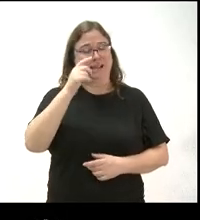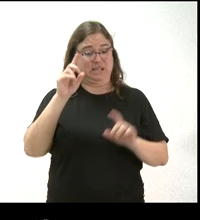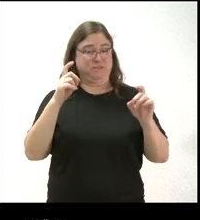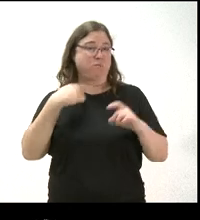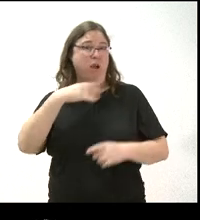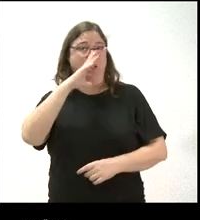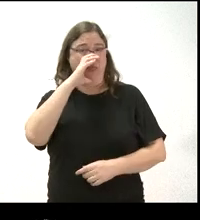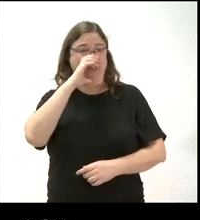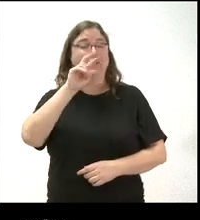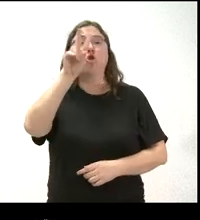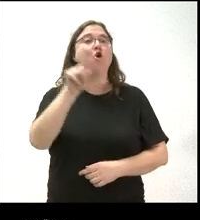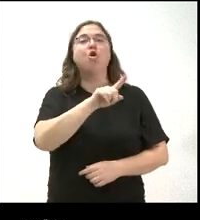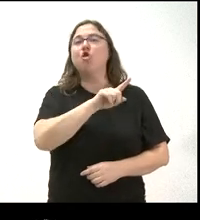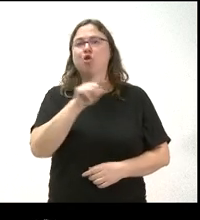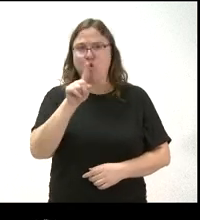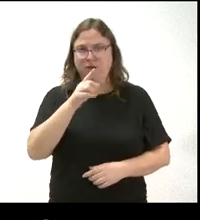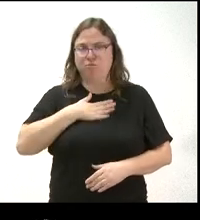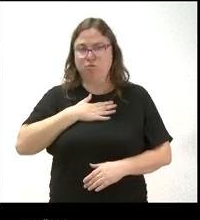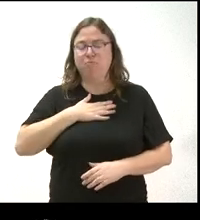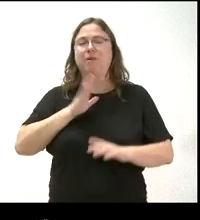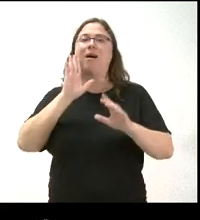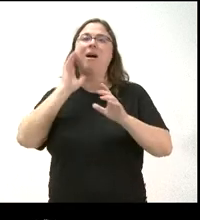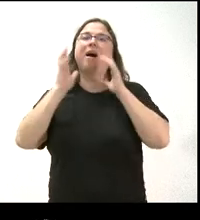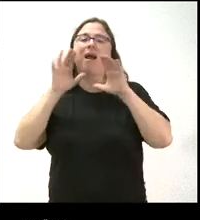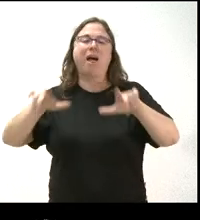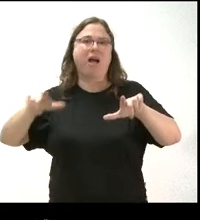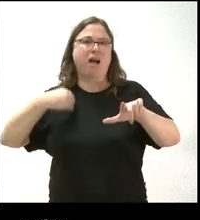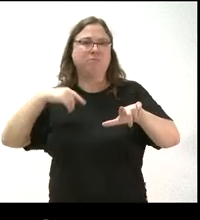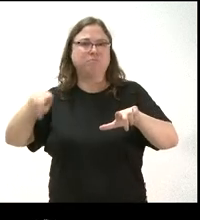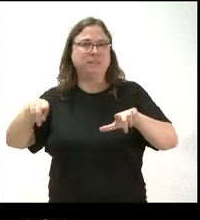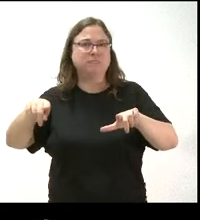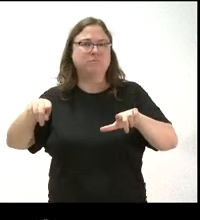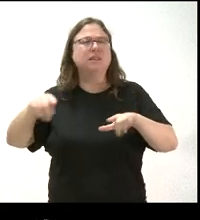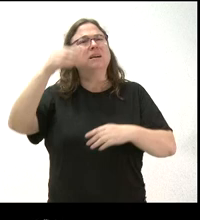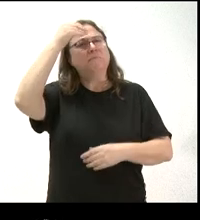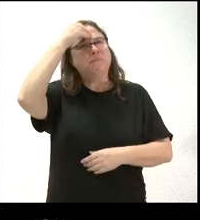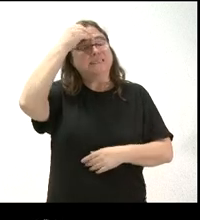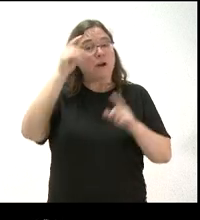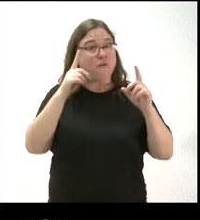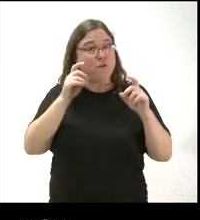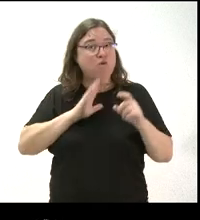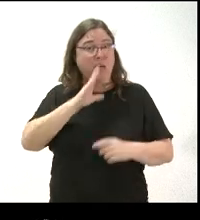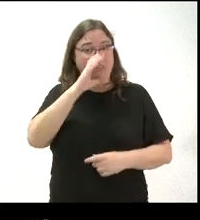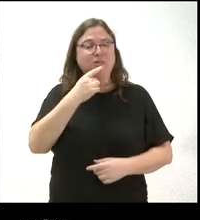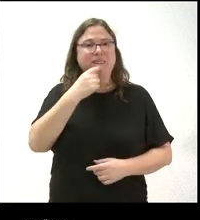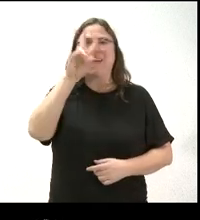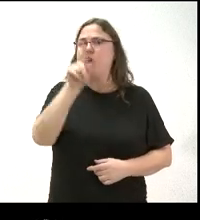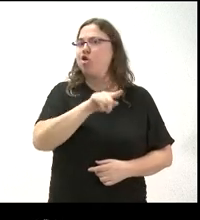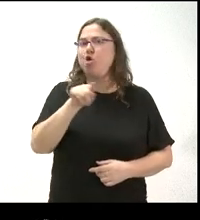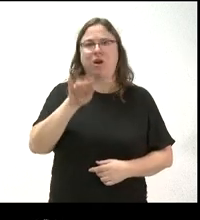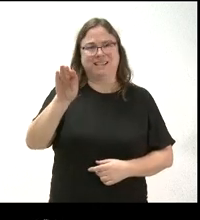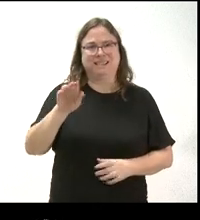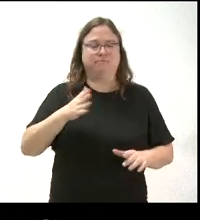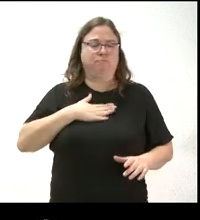No sé si les ha trasladado eso, qué es lo que les lleva a pensar que él diga que no es esa granja.